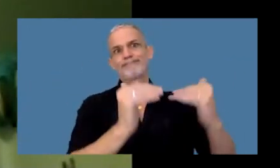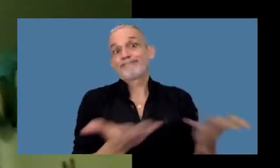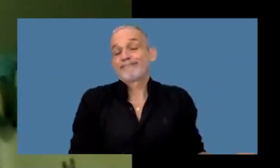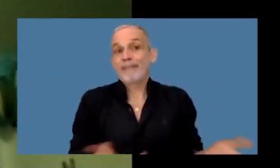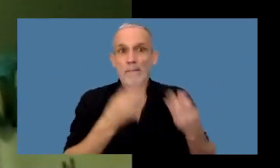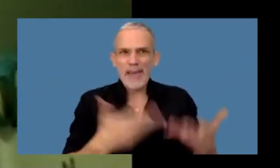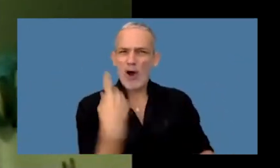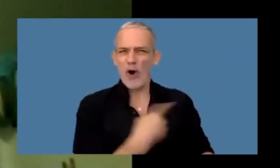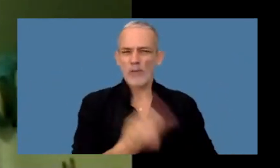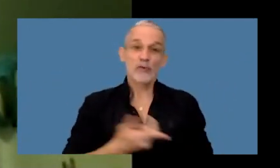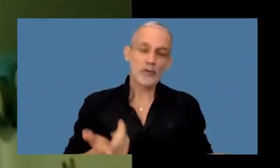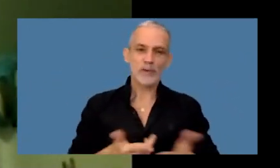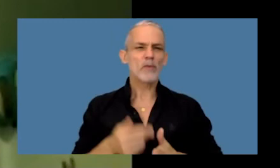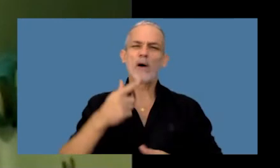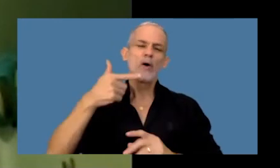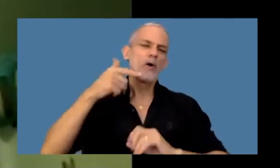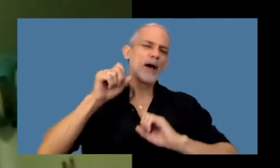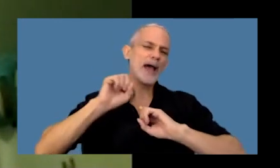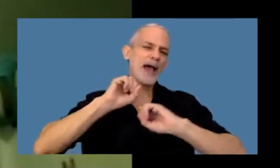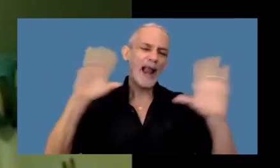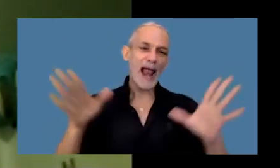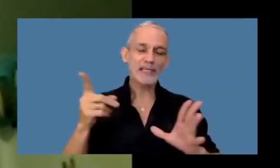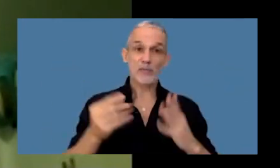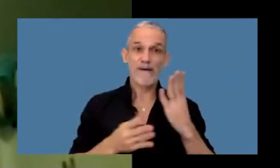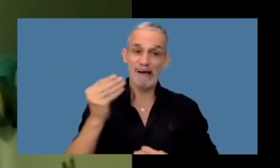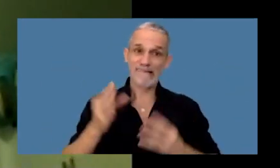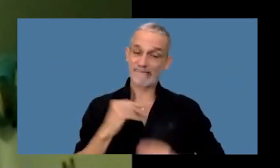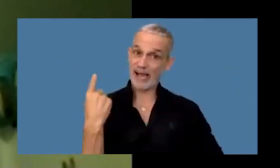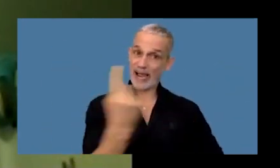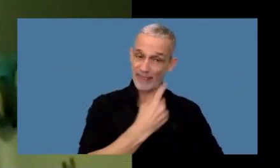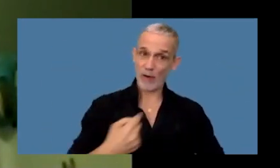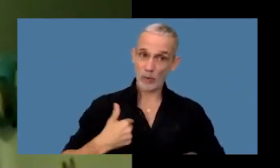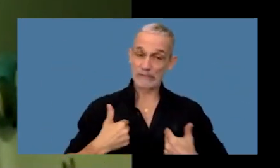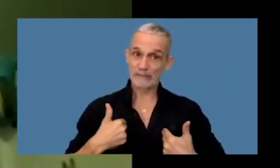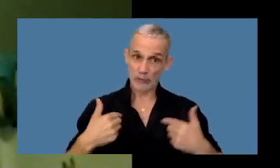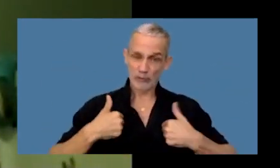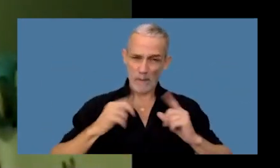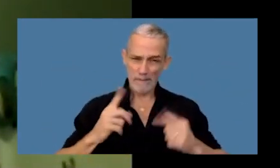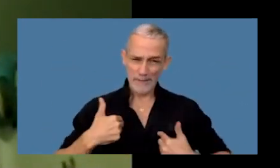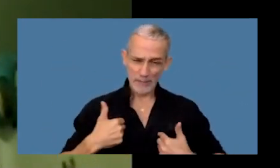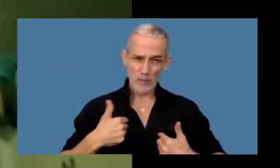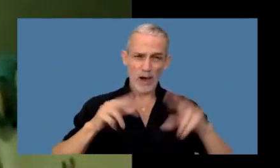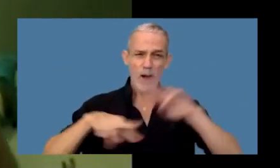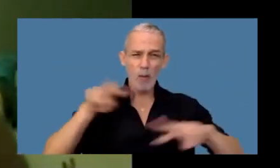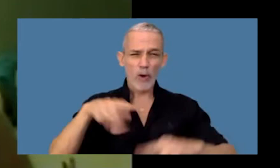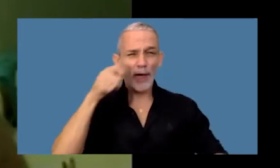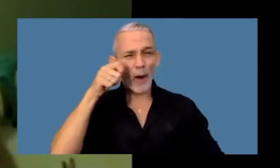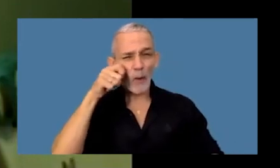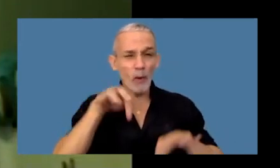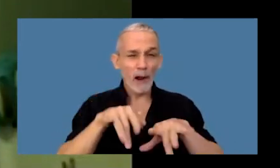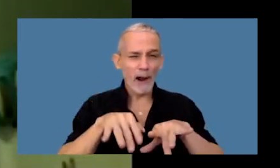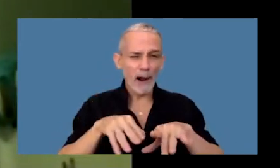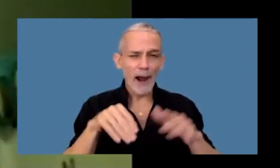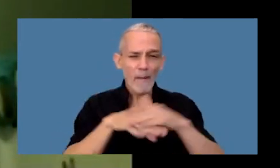este no super super interesante y cuantos errores también me doy cuenta que cometo desde la búsqueda desde en google